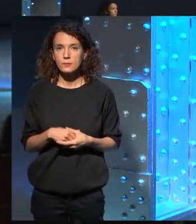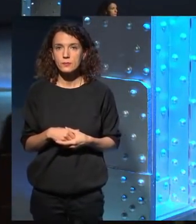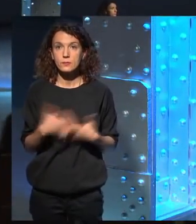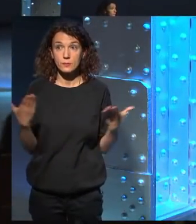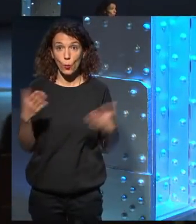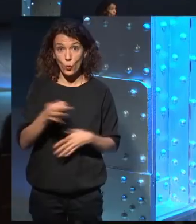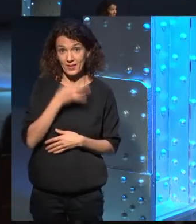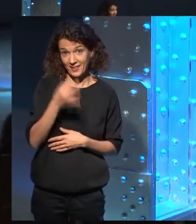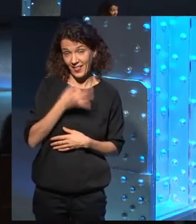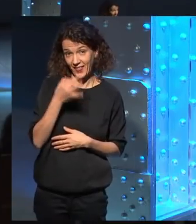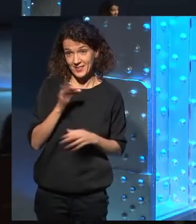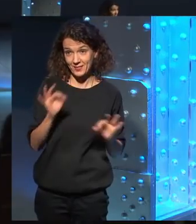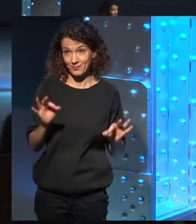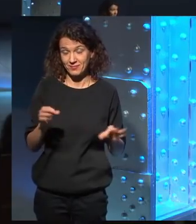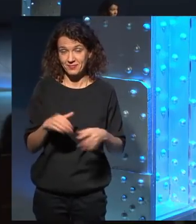buenas tardes.